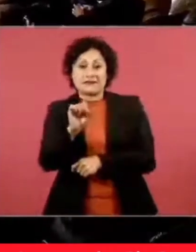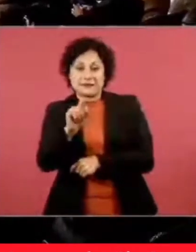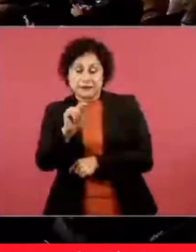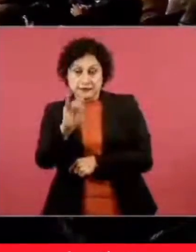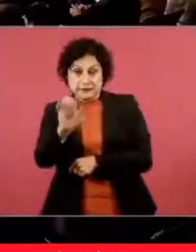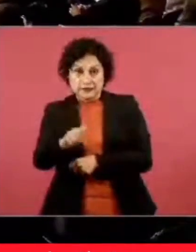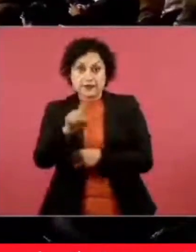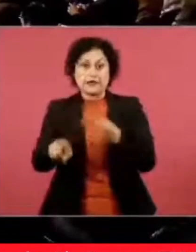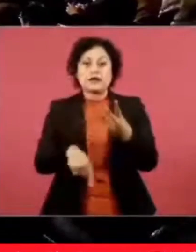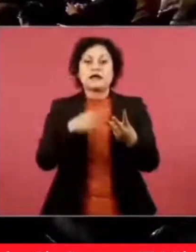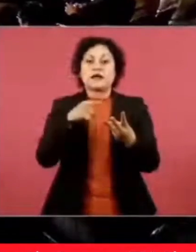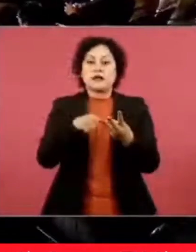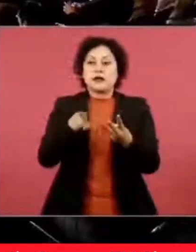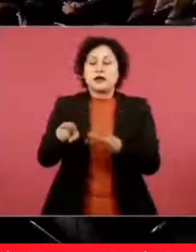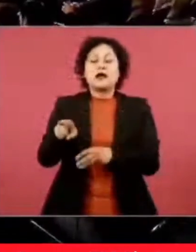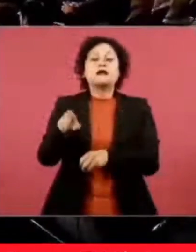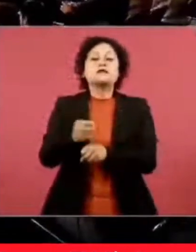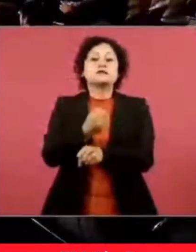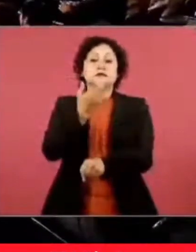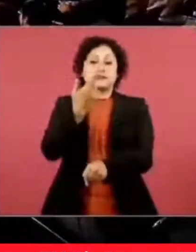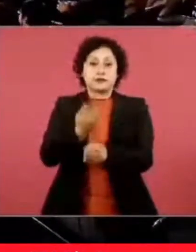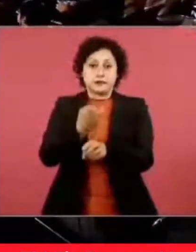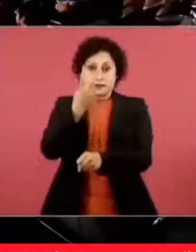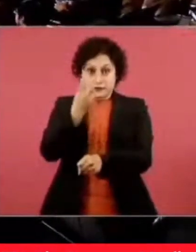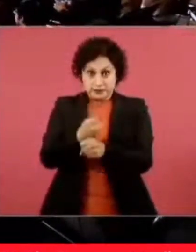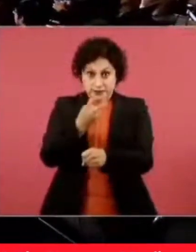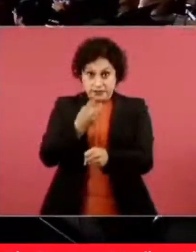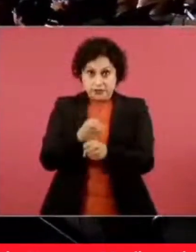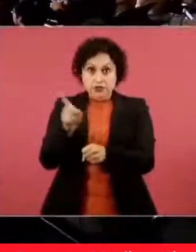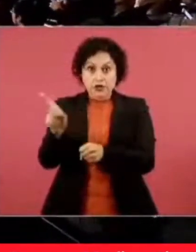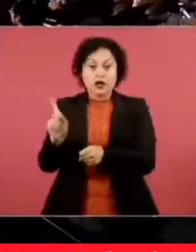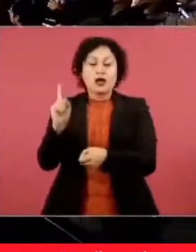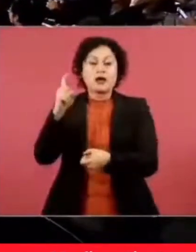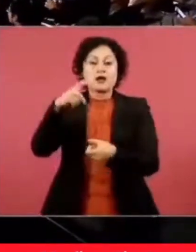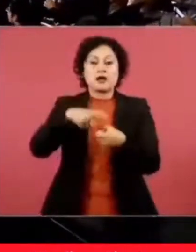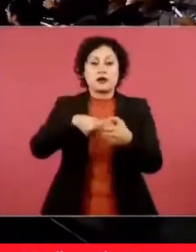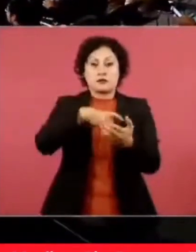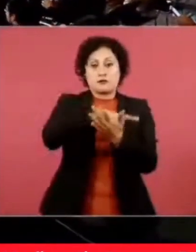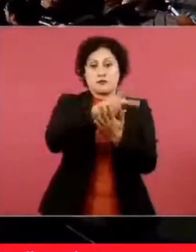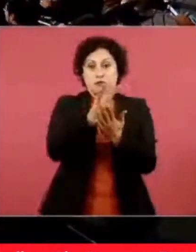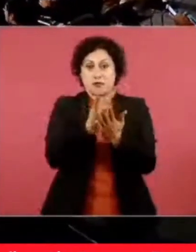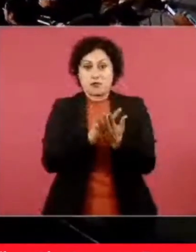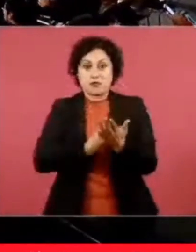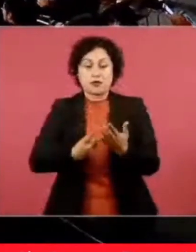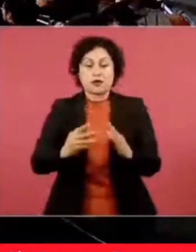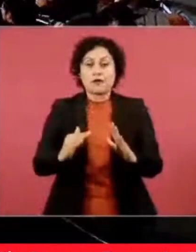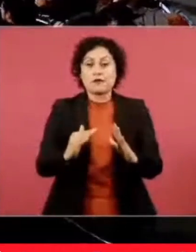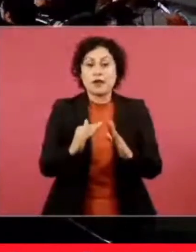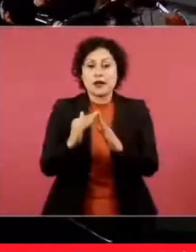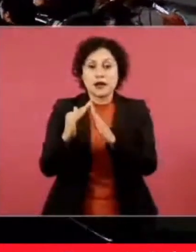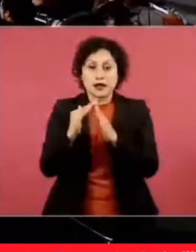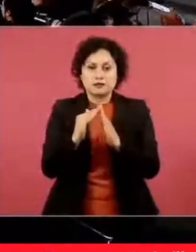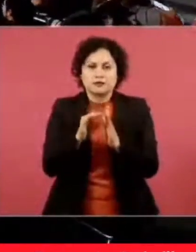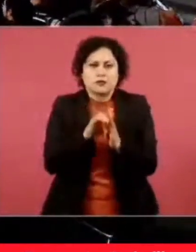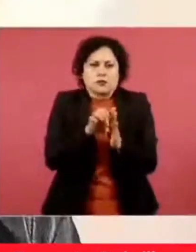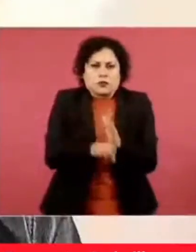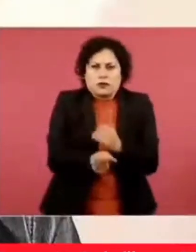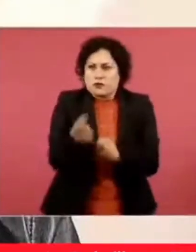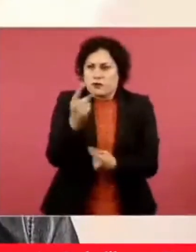que tiene el programa de vivienda para quienes no son derechohabientes,